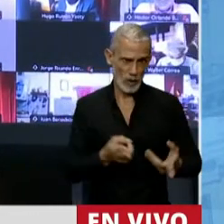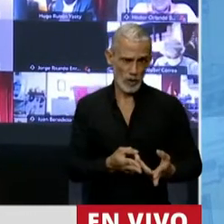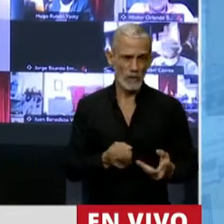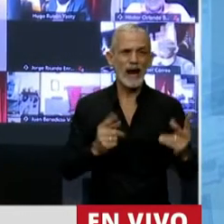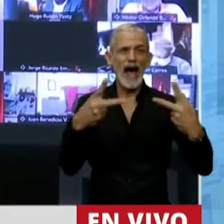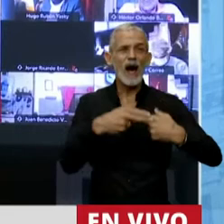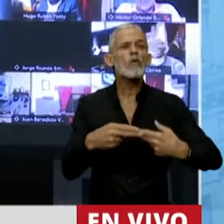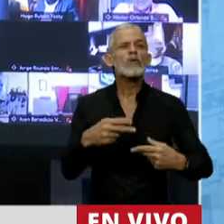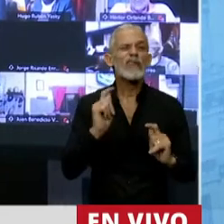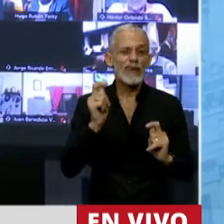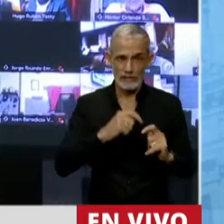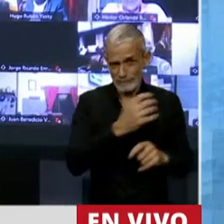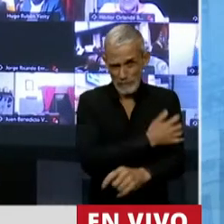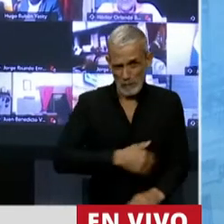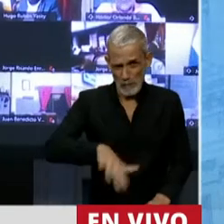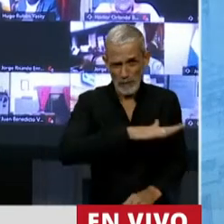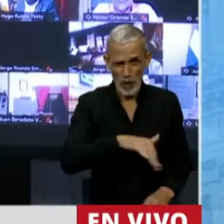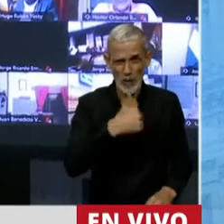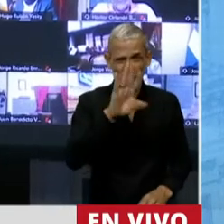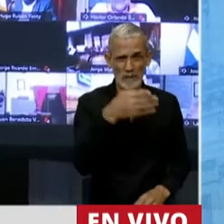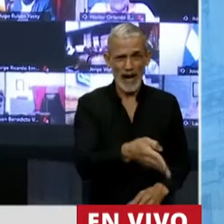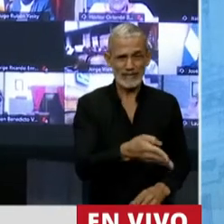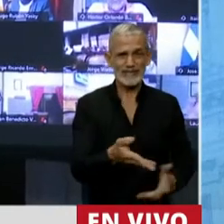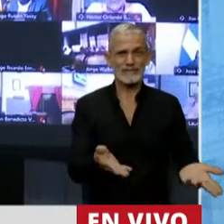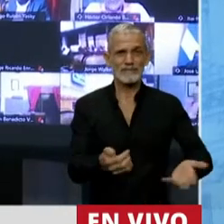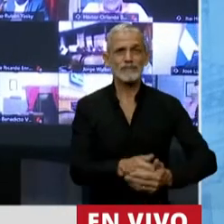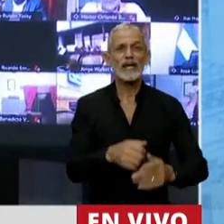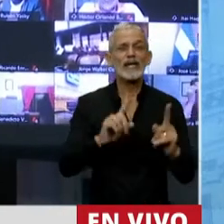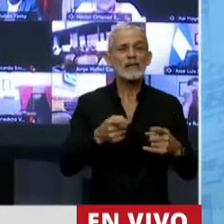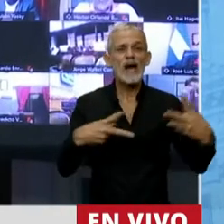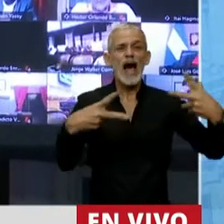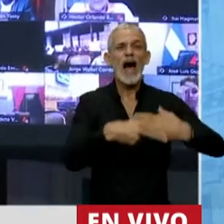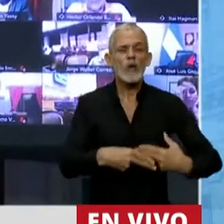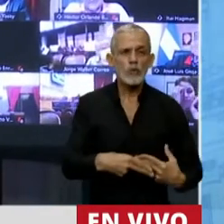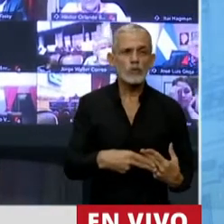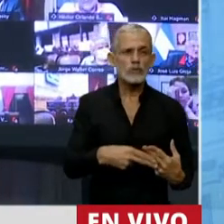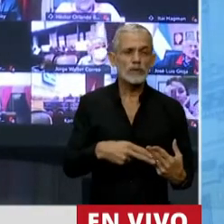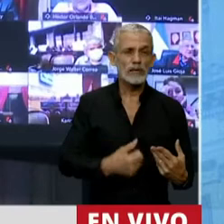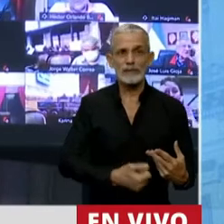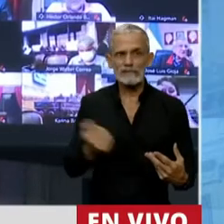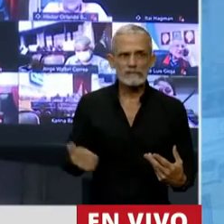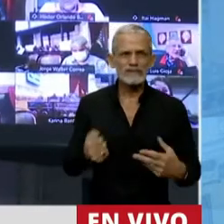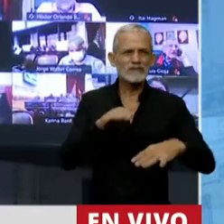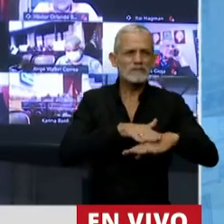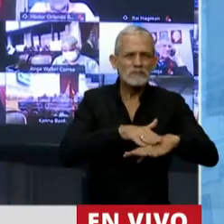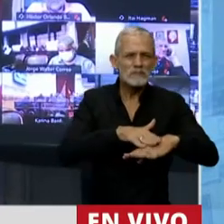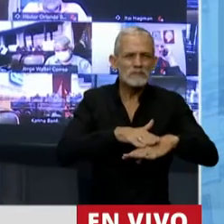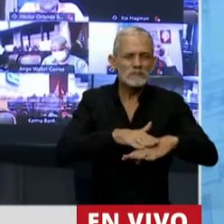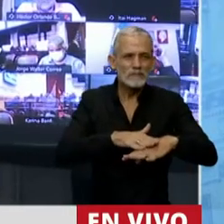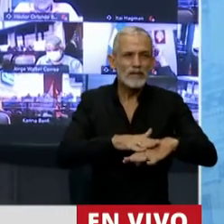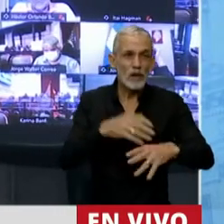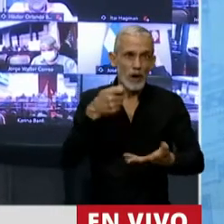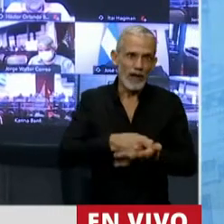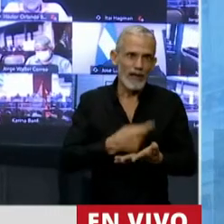es el que ajusta sobre los más pobres, es el que ajusta sobre, por ejemplo, el mínimo no imponible, que